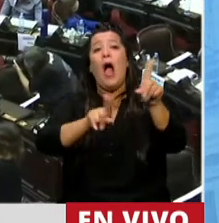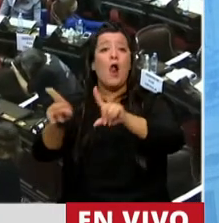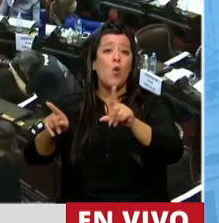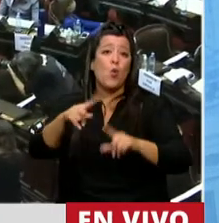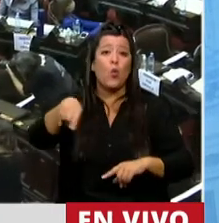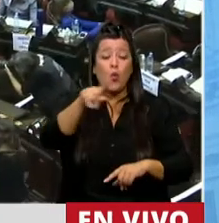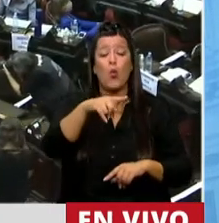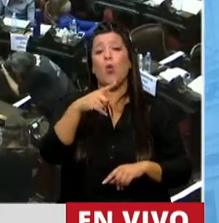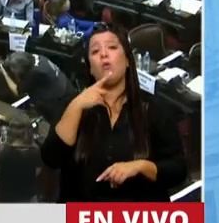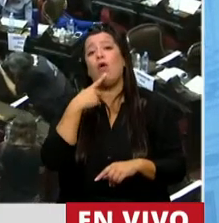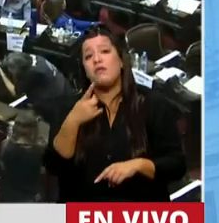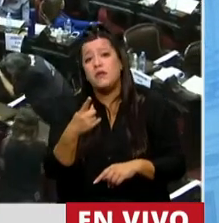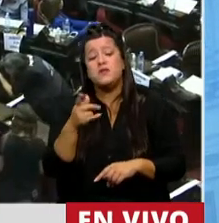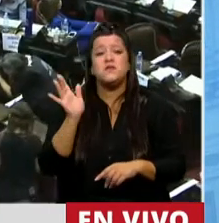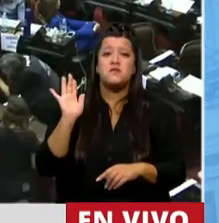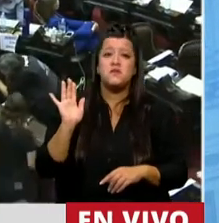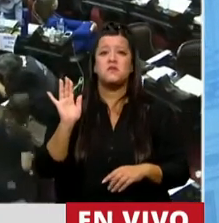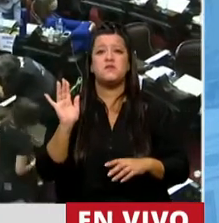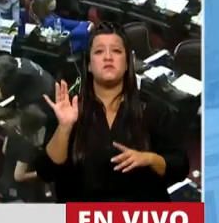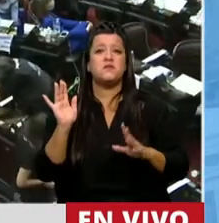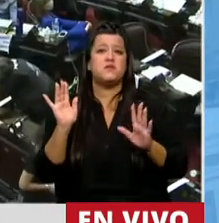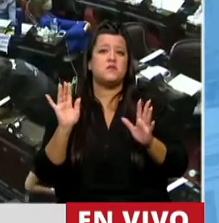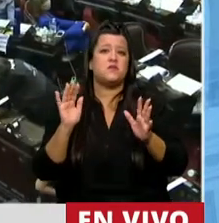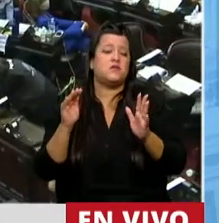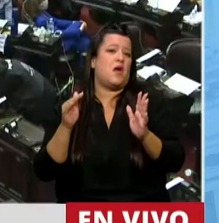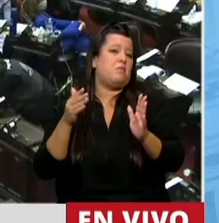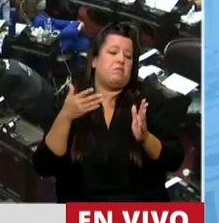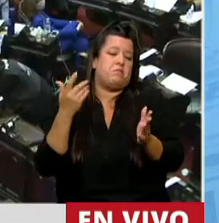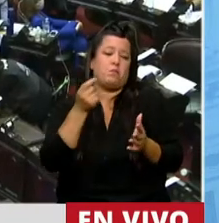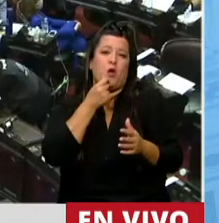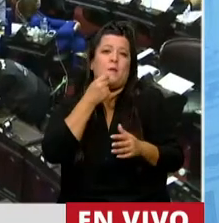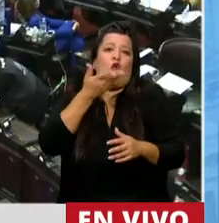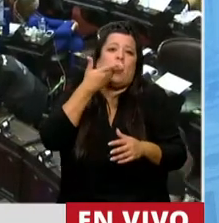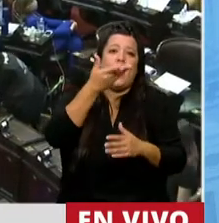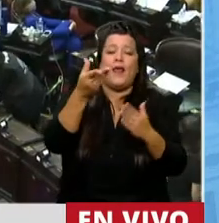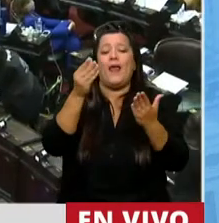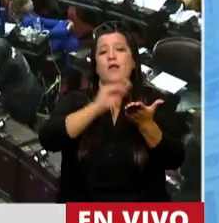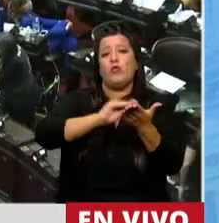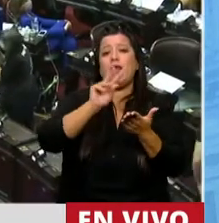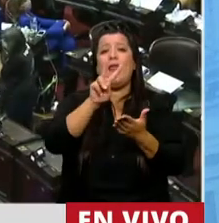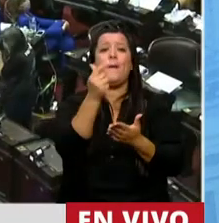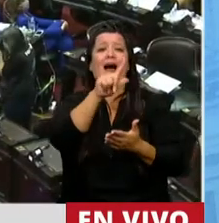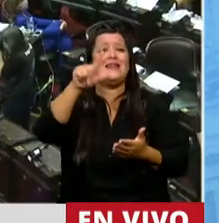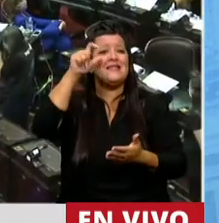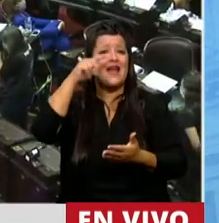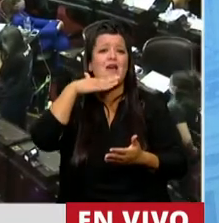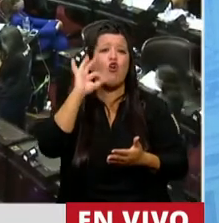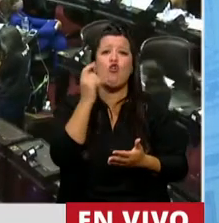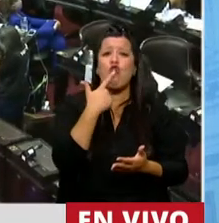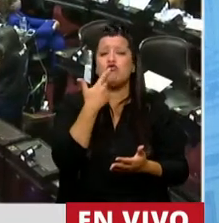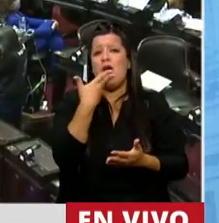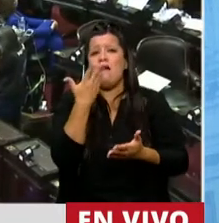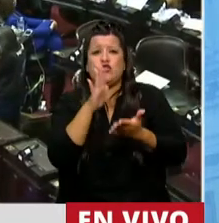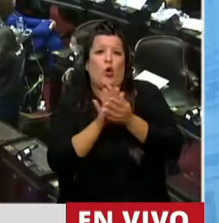darle más o menos sentido o poder a las declaraciones de la diputada Vallejo, que hablaba de la